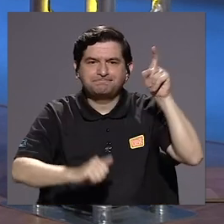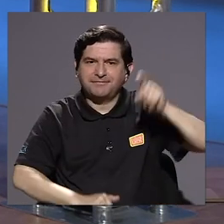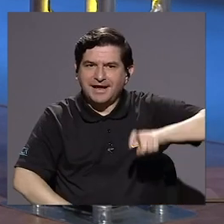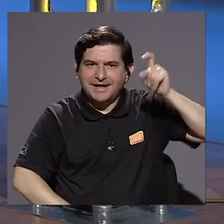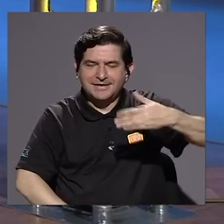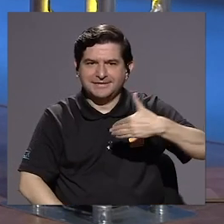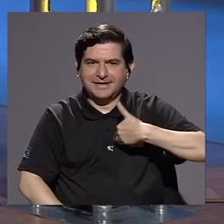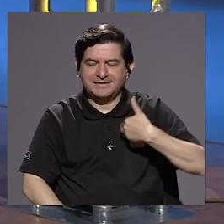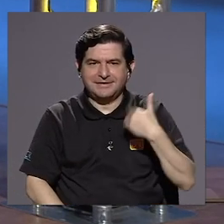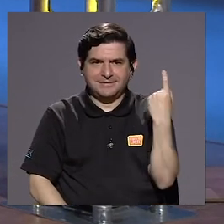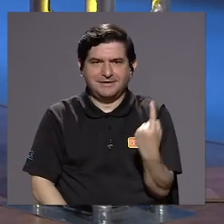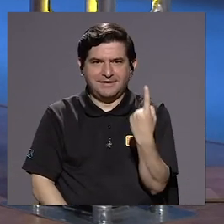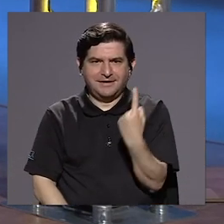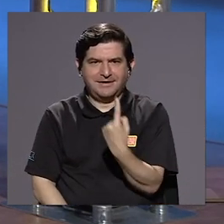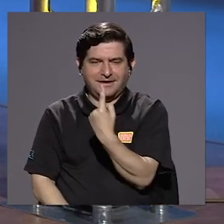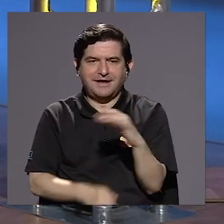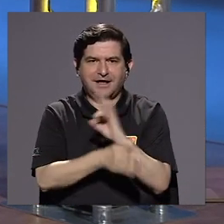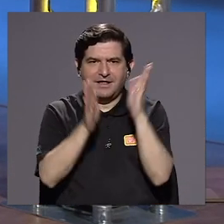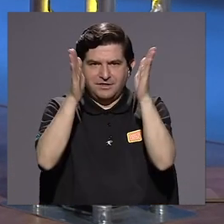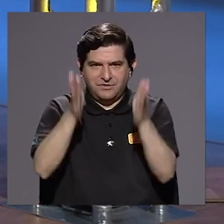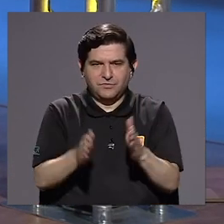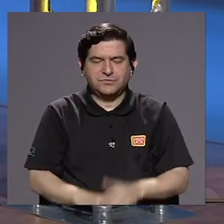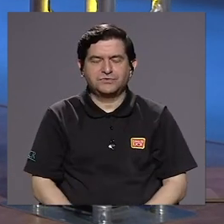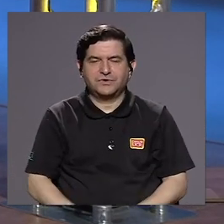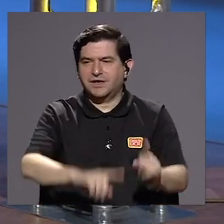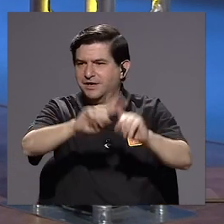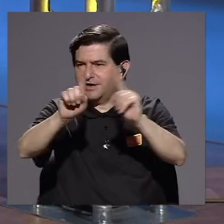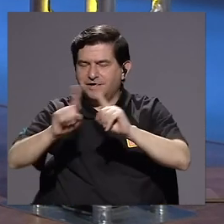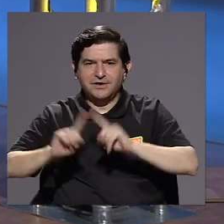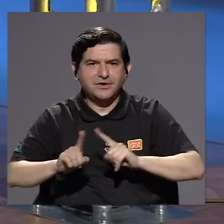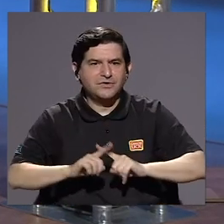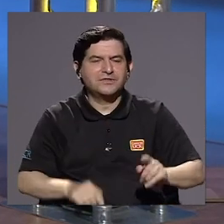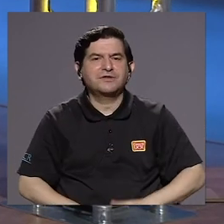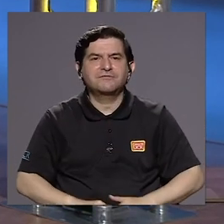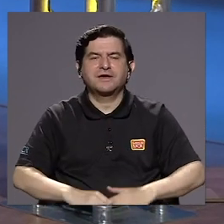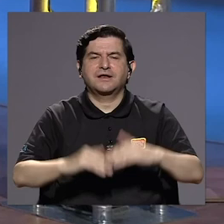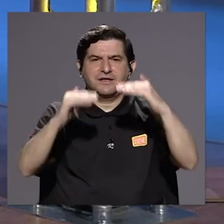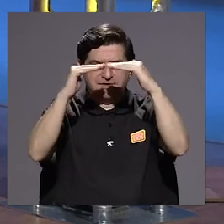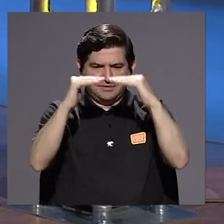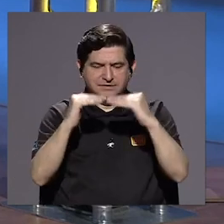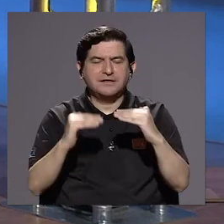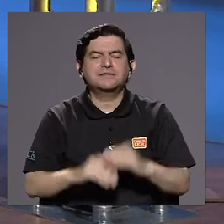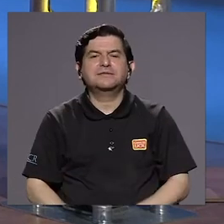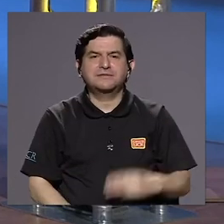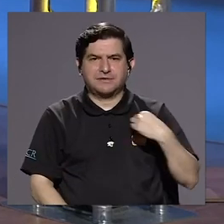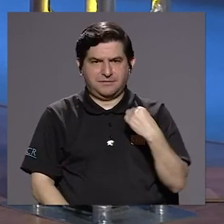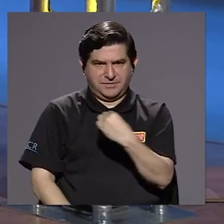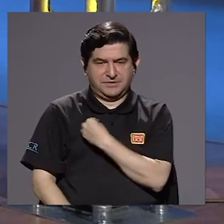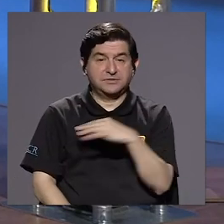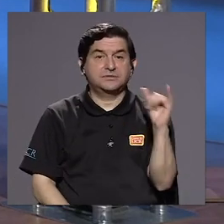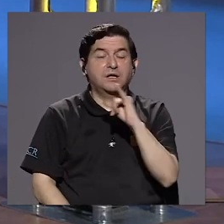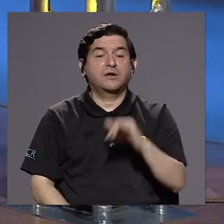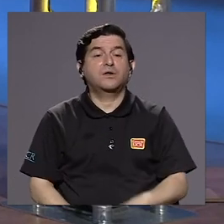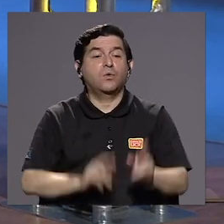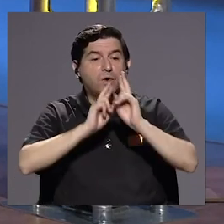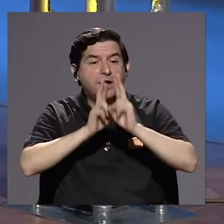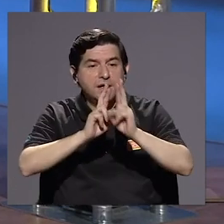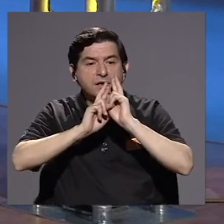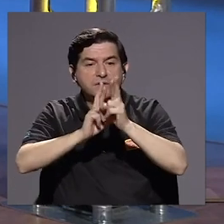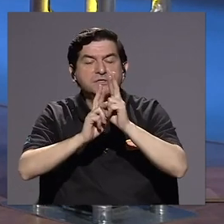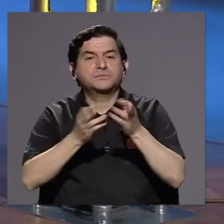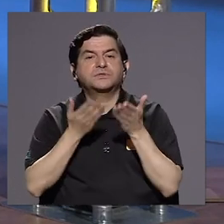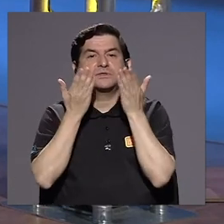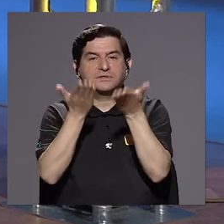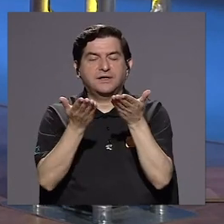necesidades que tiene cada funcionario, cada diferente testamento del ministerio y en ese sentido también darle las respuestas